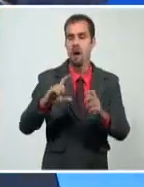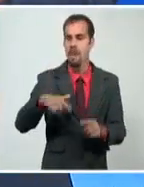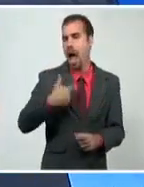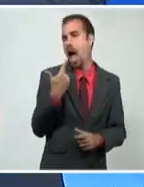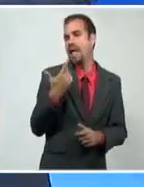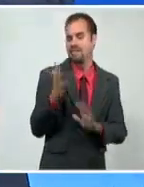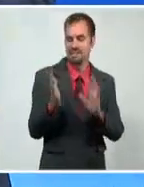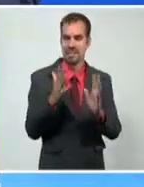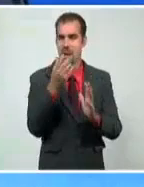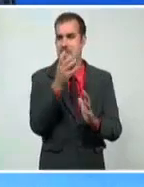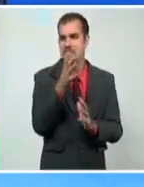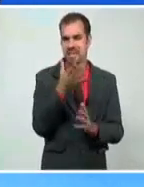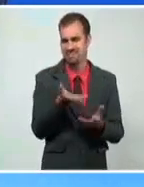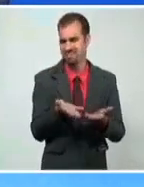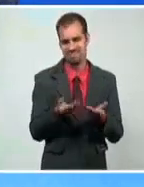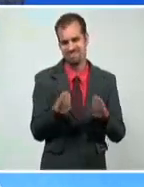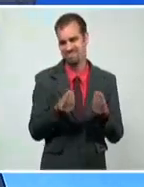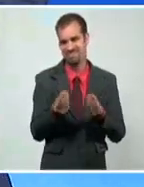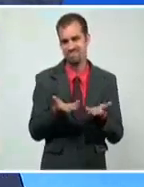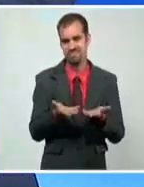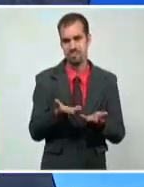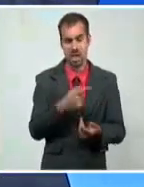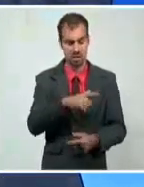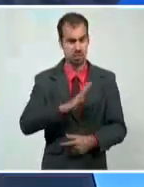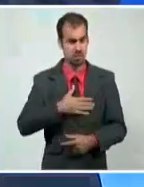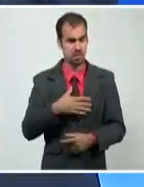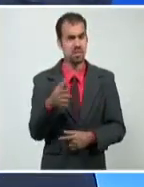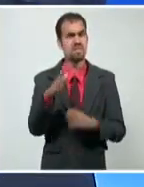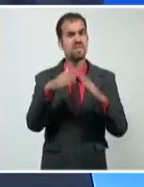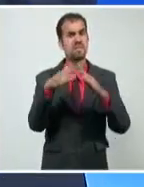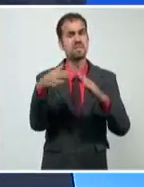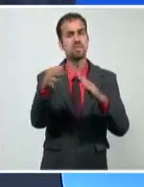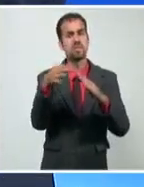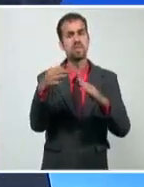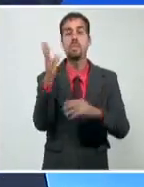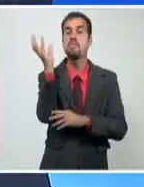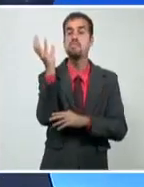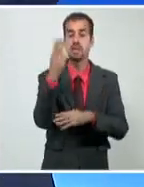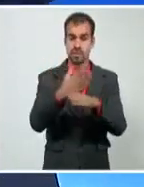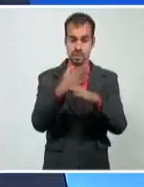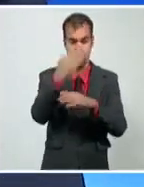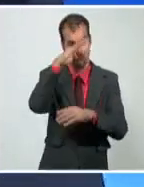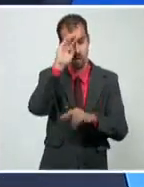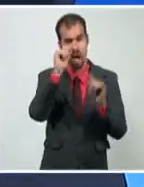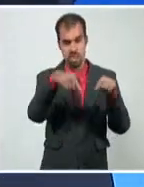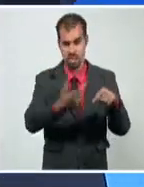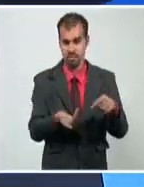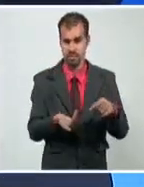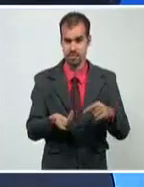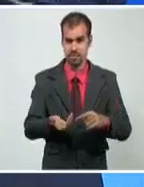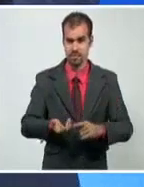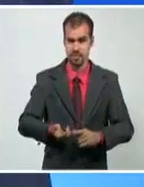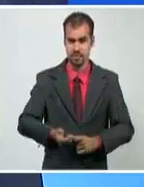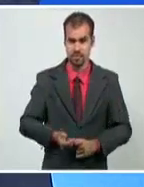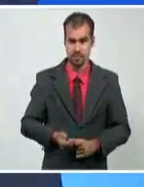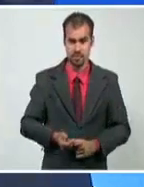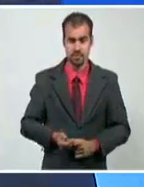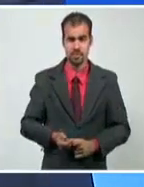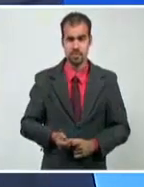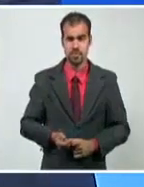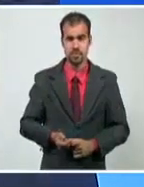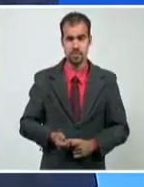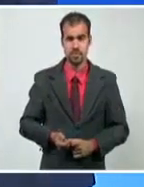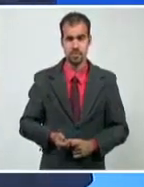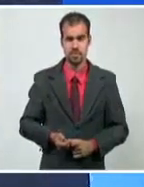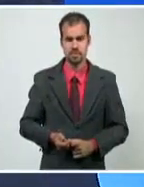él trata de defender. Es del municipio de Omeya, decía hace un rato, de Santiago de Cuba. Claro, a lo mejor pudiera alguien decir,